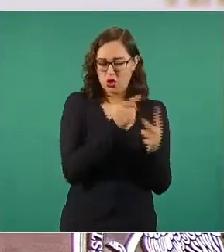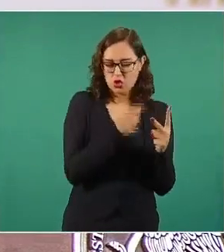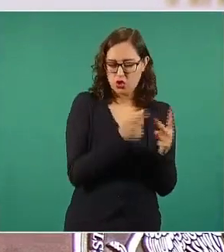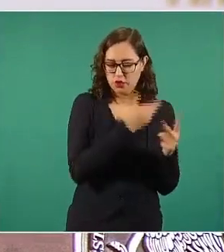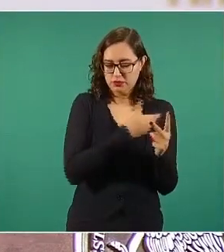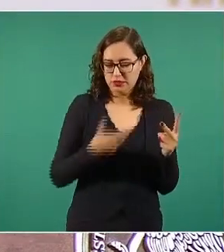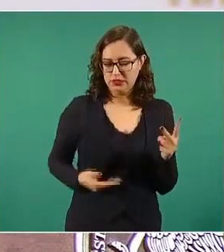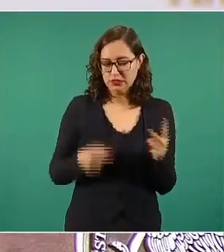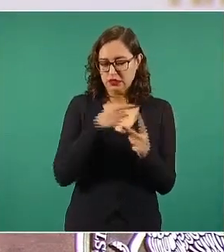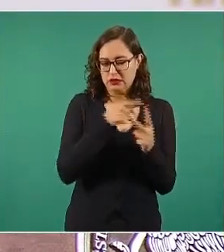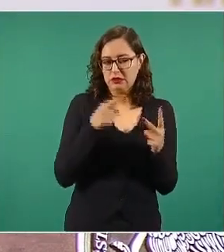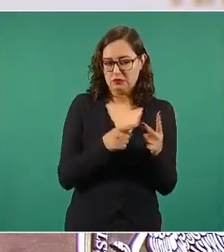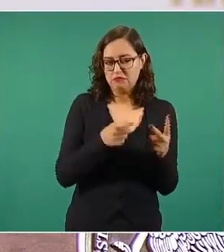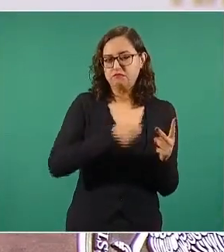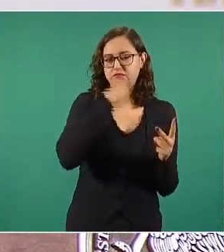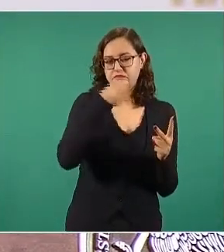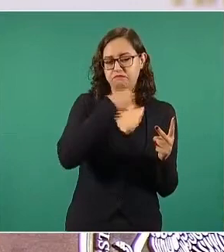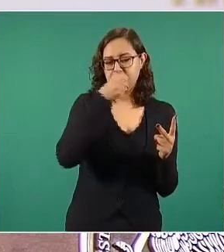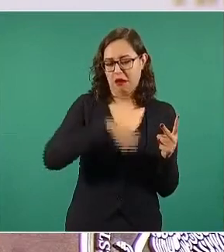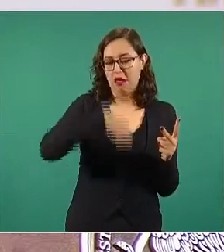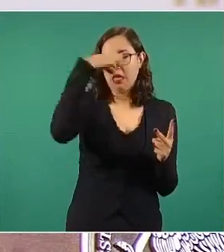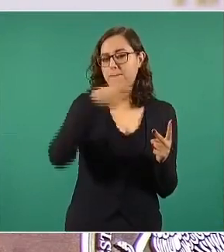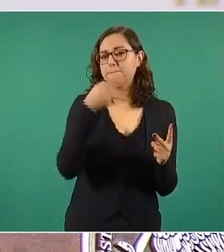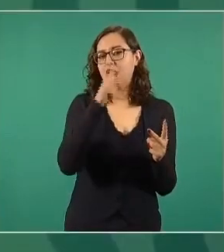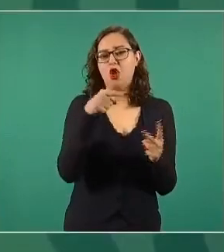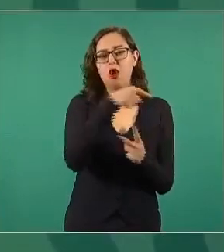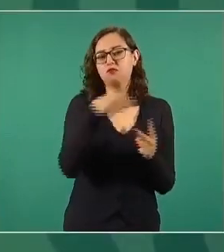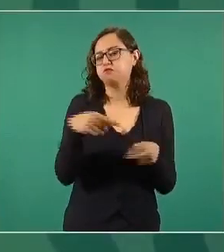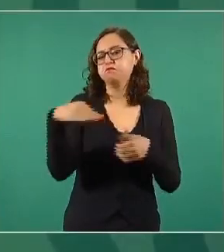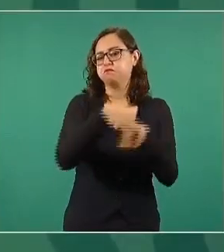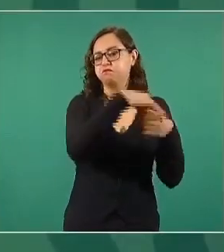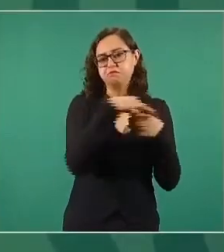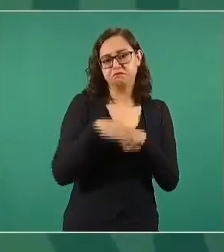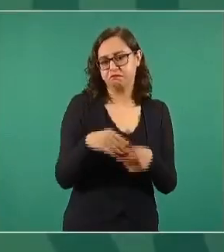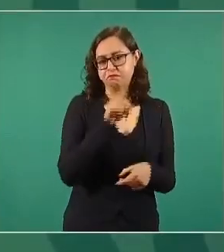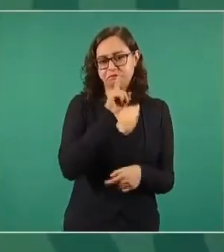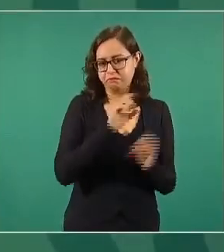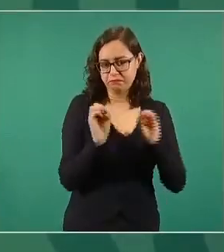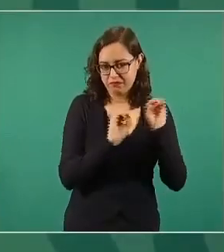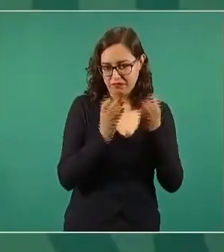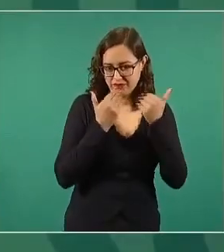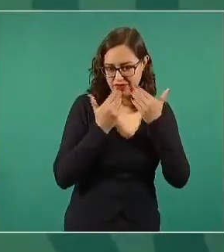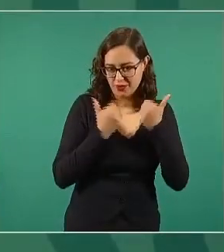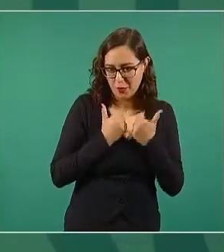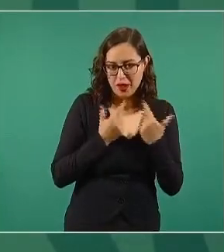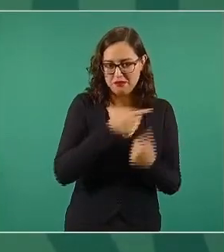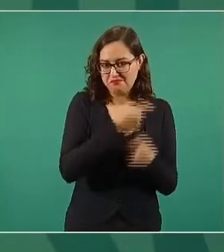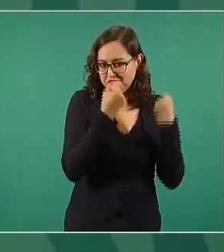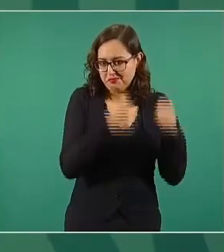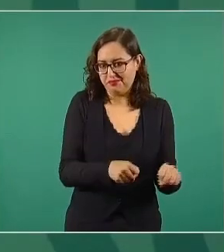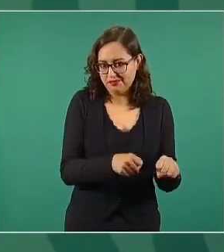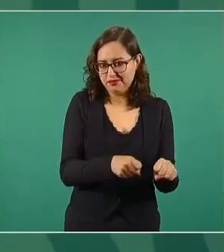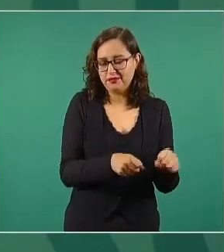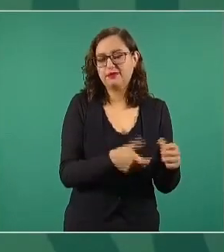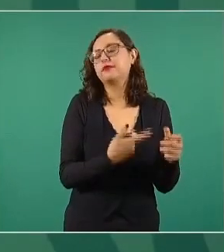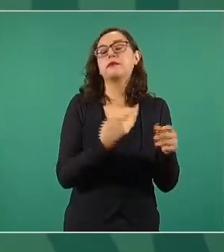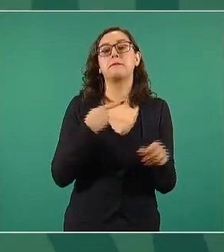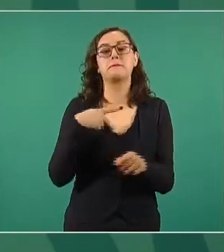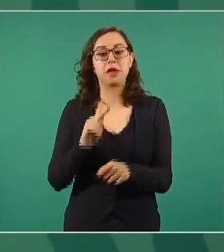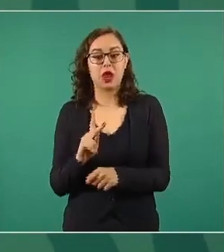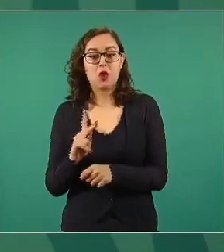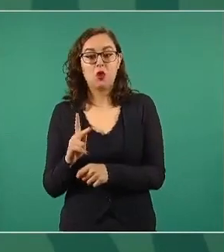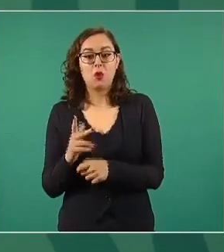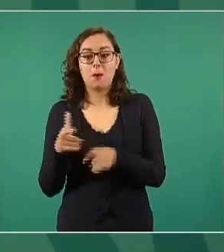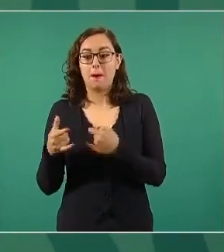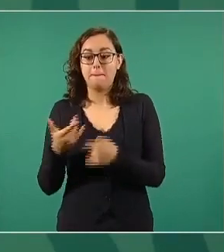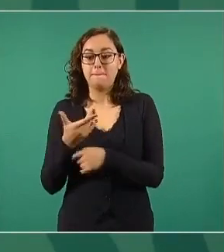electos y que si tienen más edad que yo, pero de los electos los que